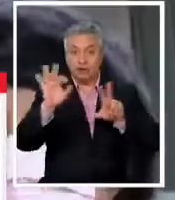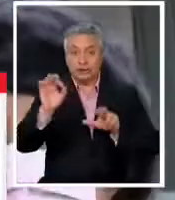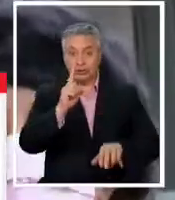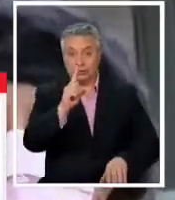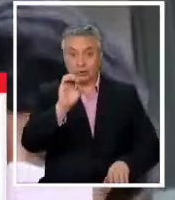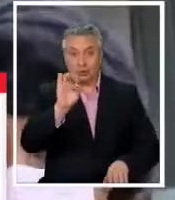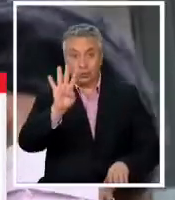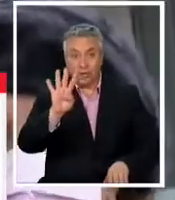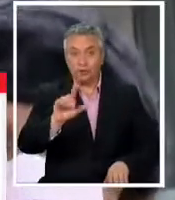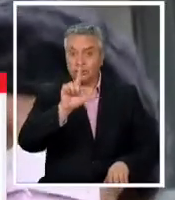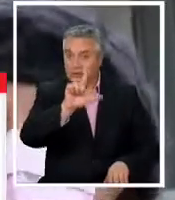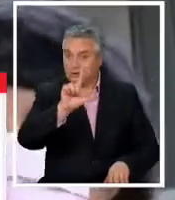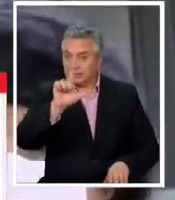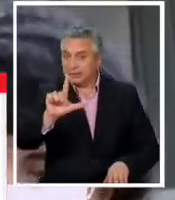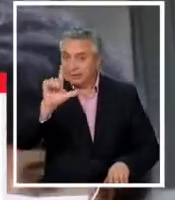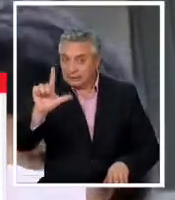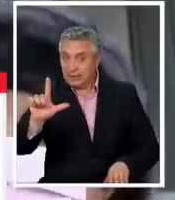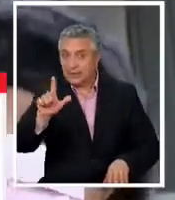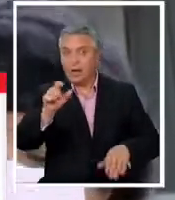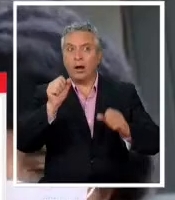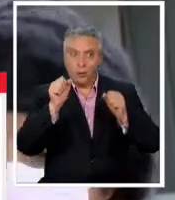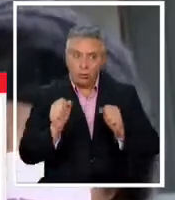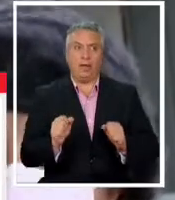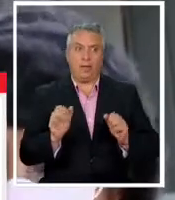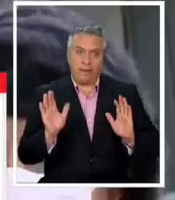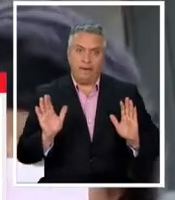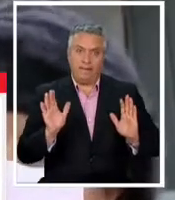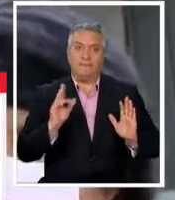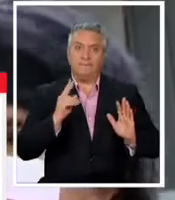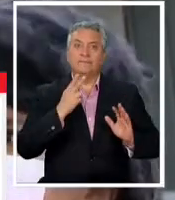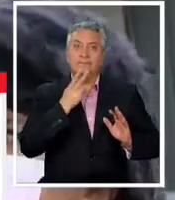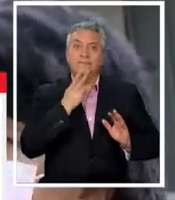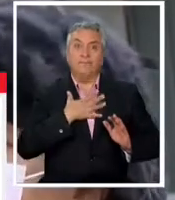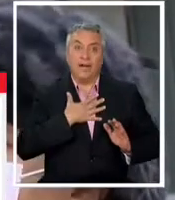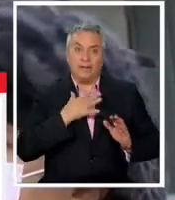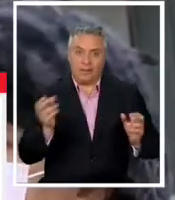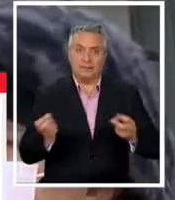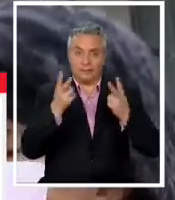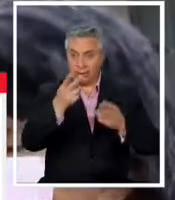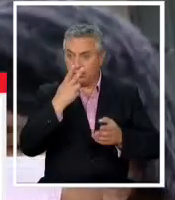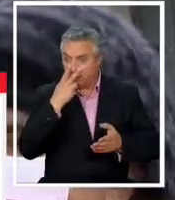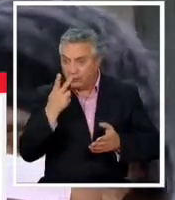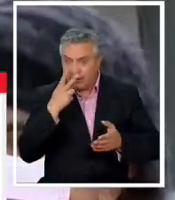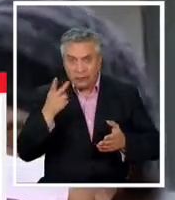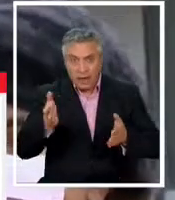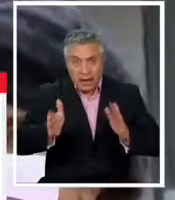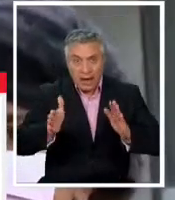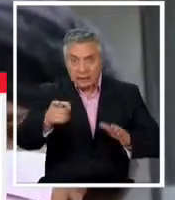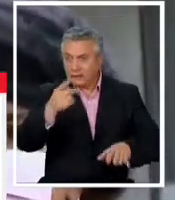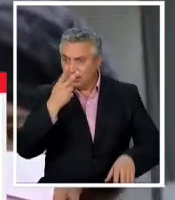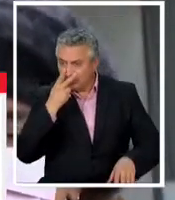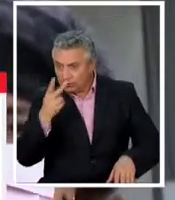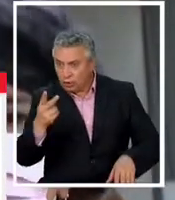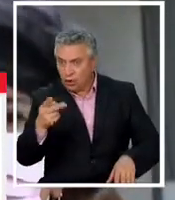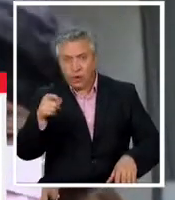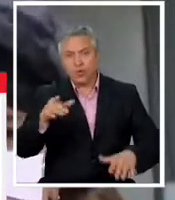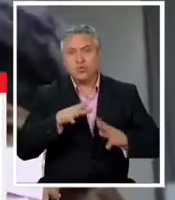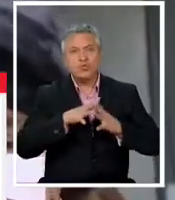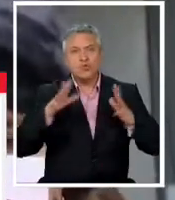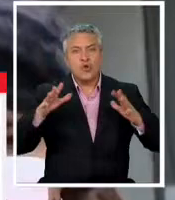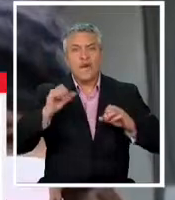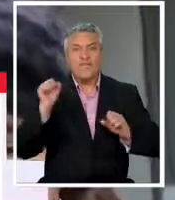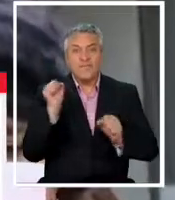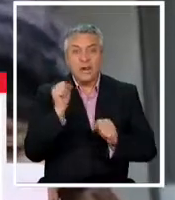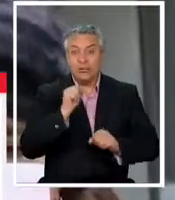-777 puede salvar una vida. Si ves a alguien en situación de calle en estos días de extremo frío,